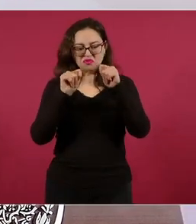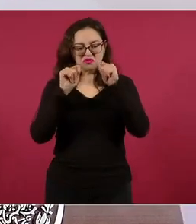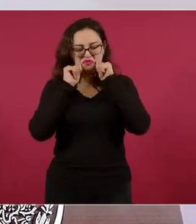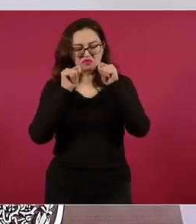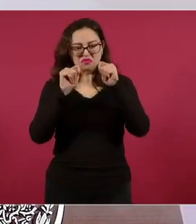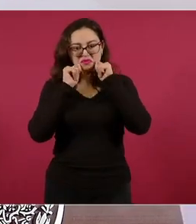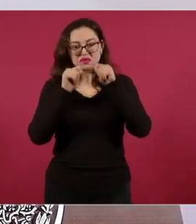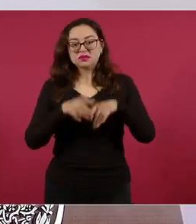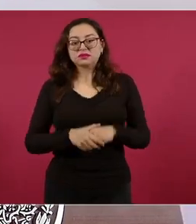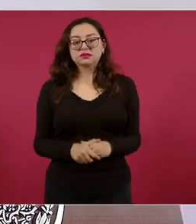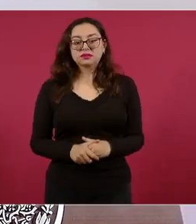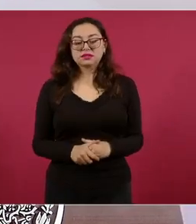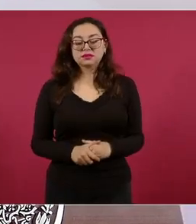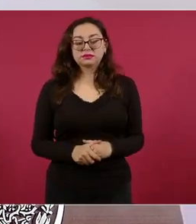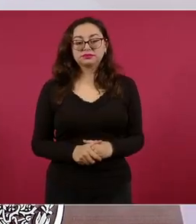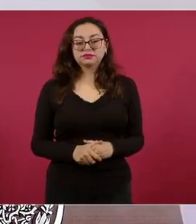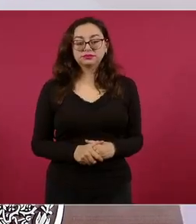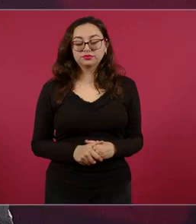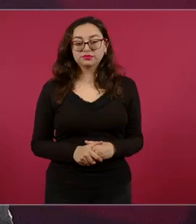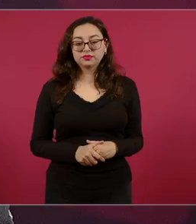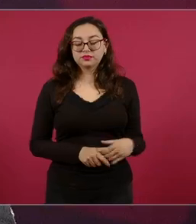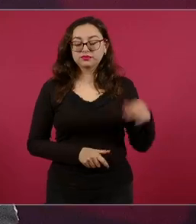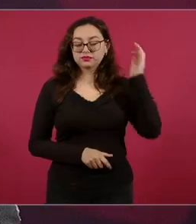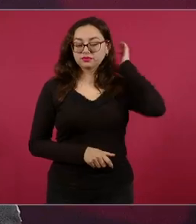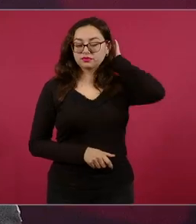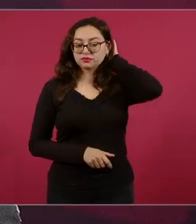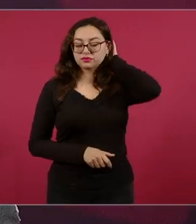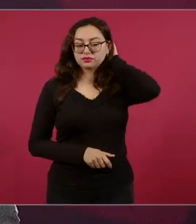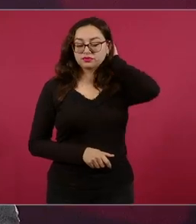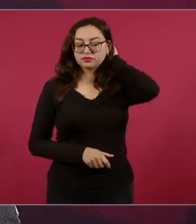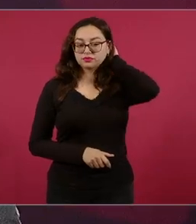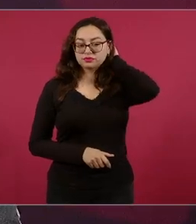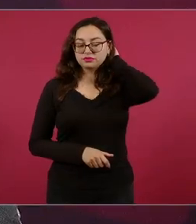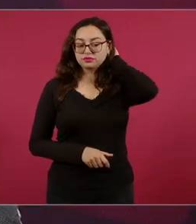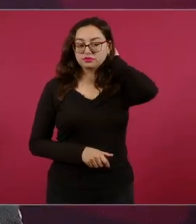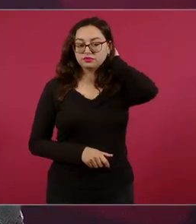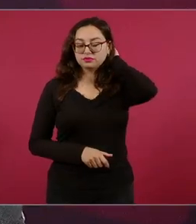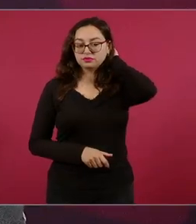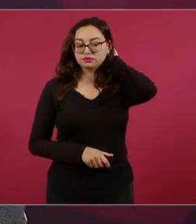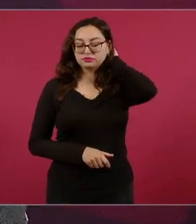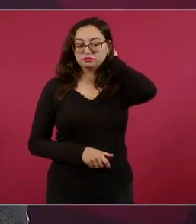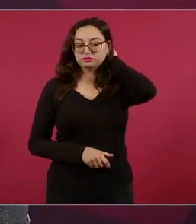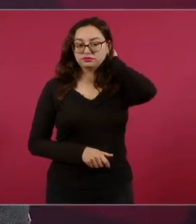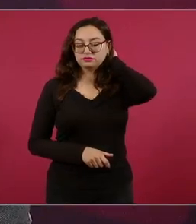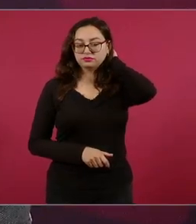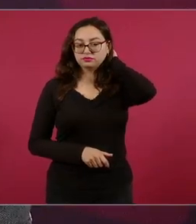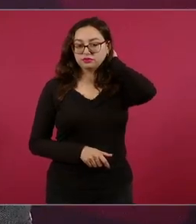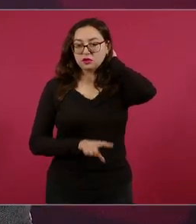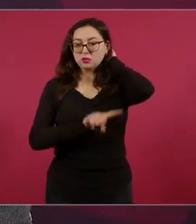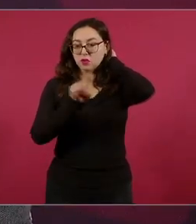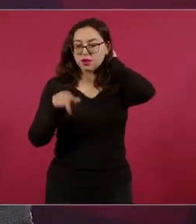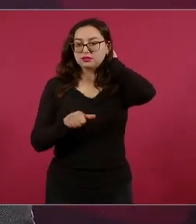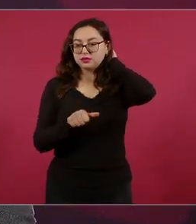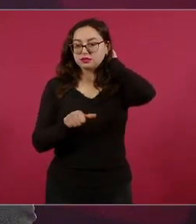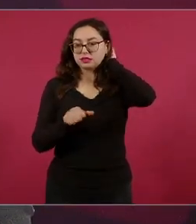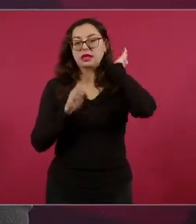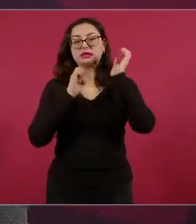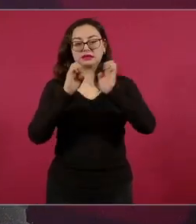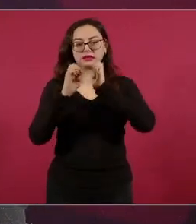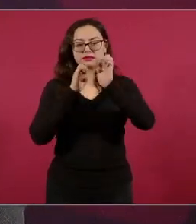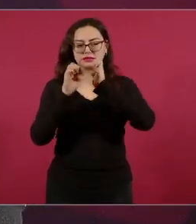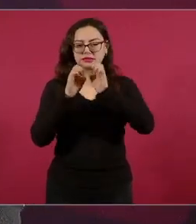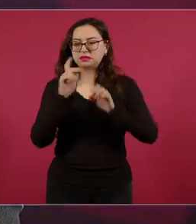Llegó a decir en una entrevista, cuando le preguntaron sobre la guerra sucia, de que